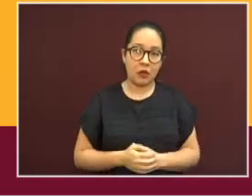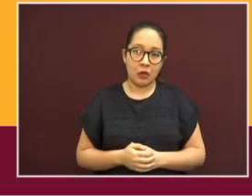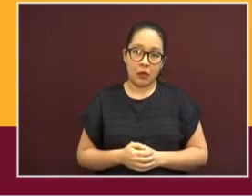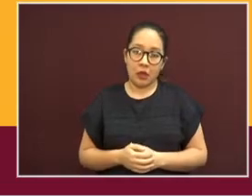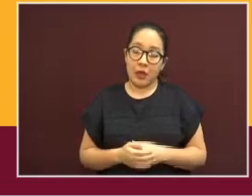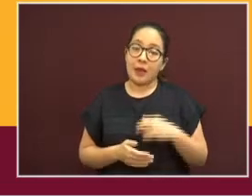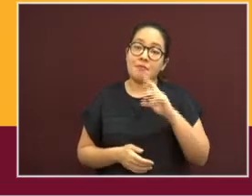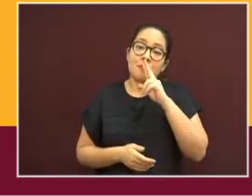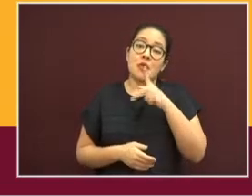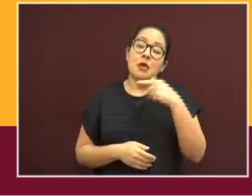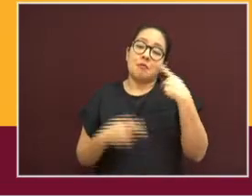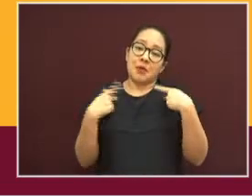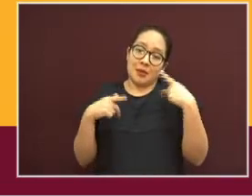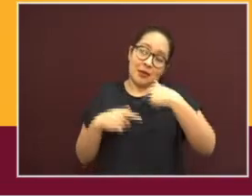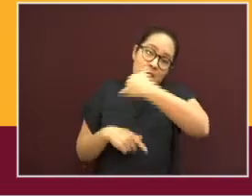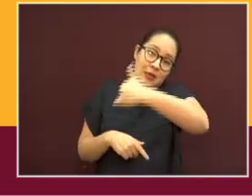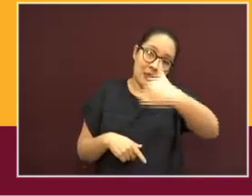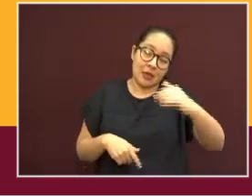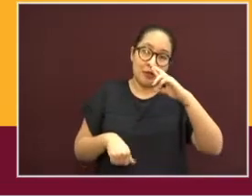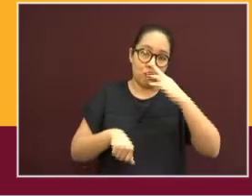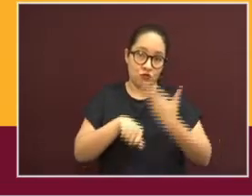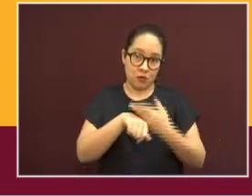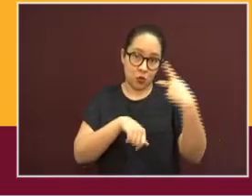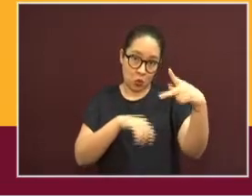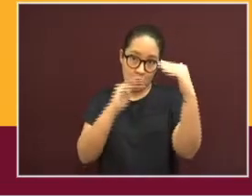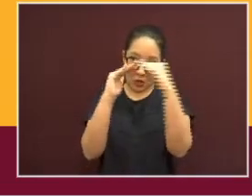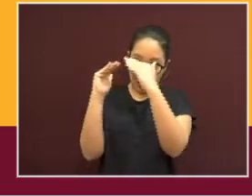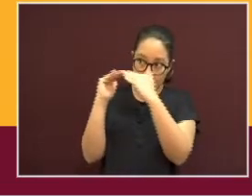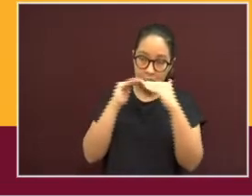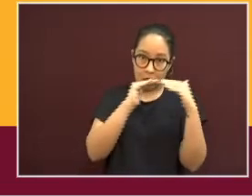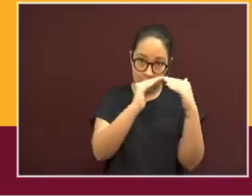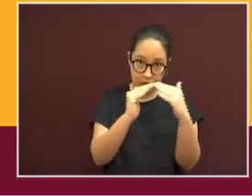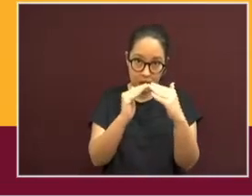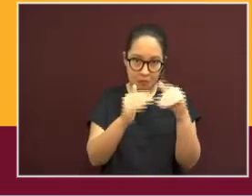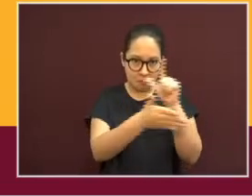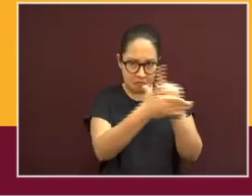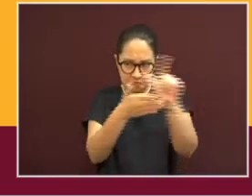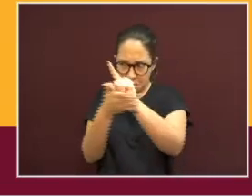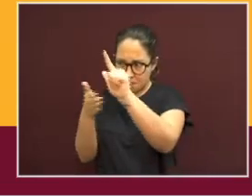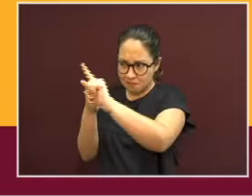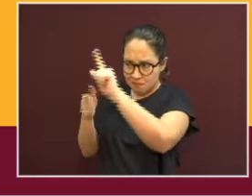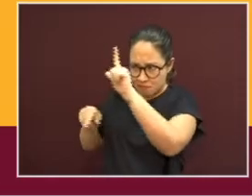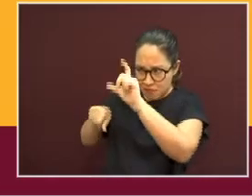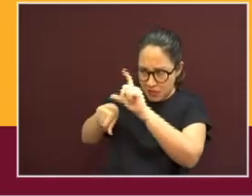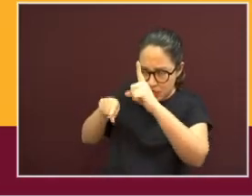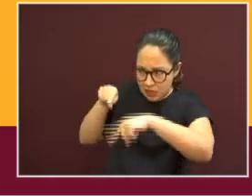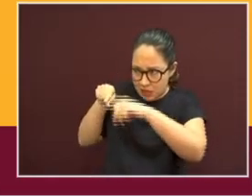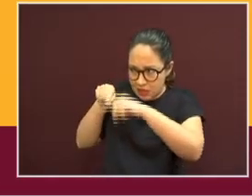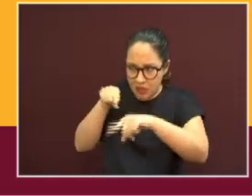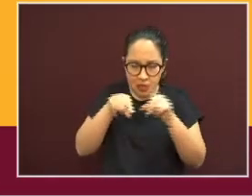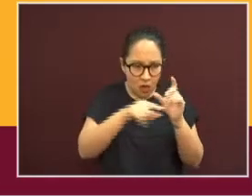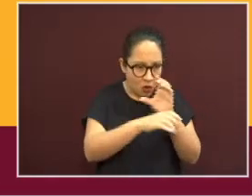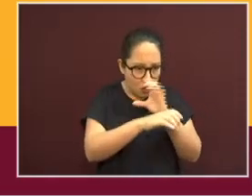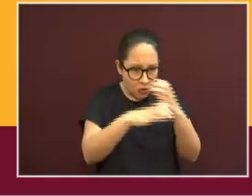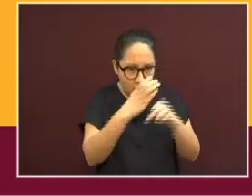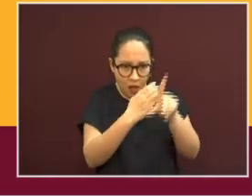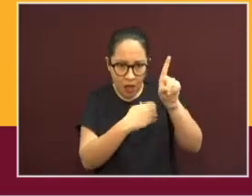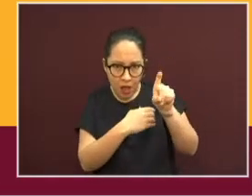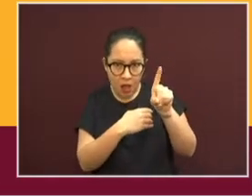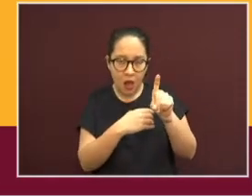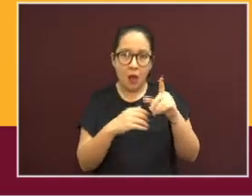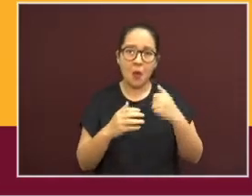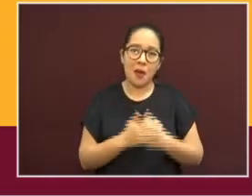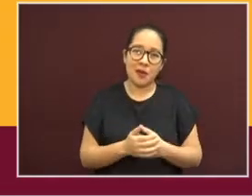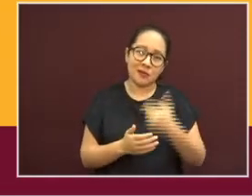criaderos de mosquitos en su casa, que las grandes campañas de fumigación, que solo sirven por un momento y después nacen